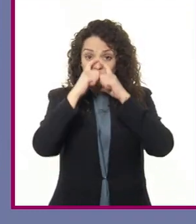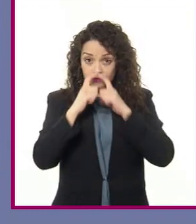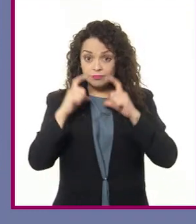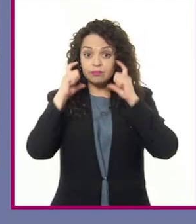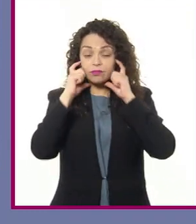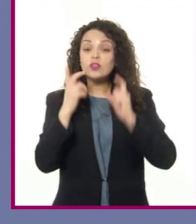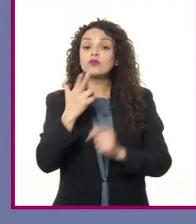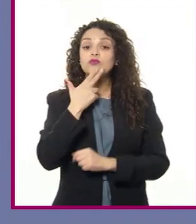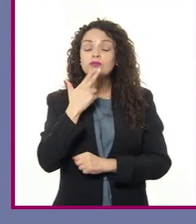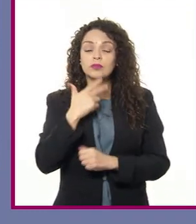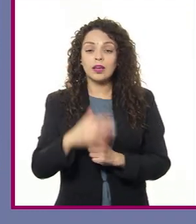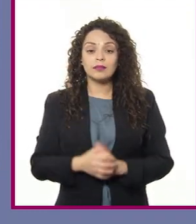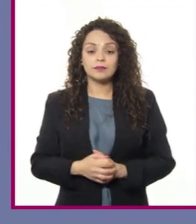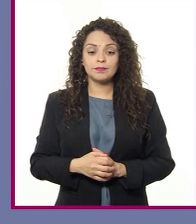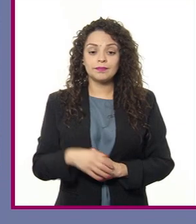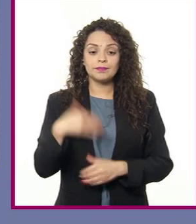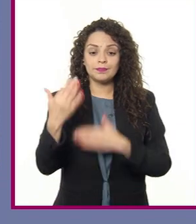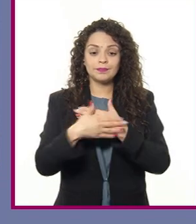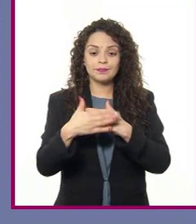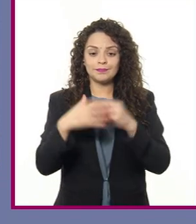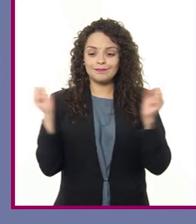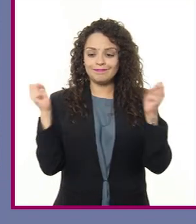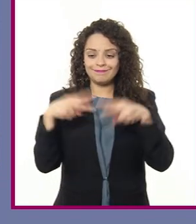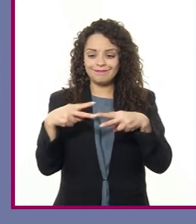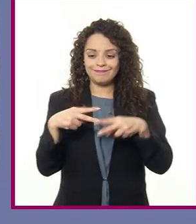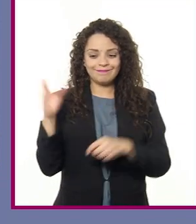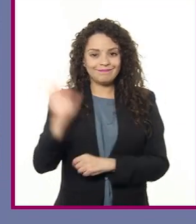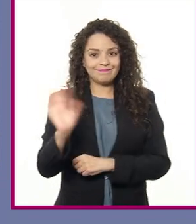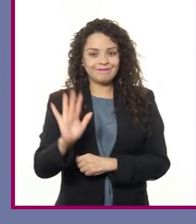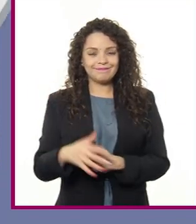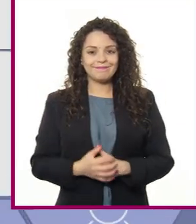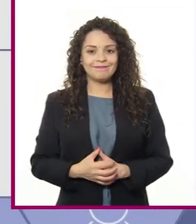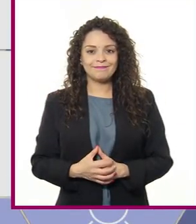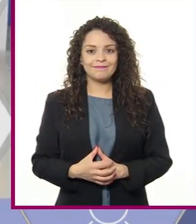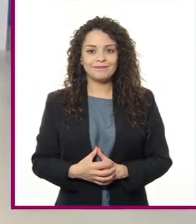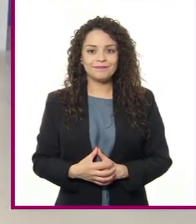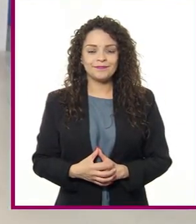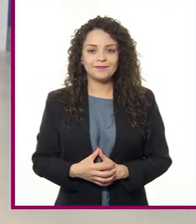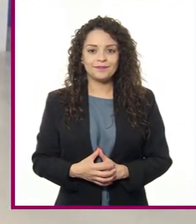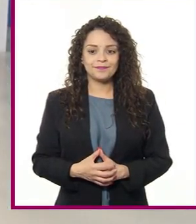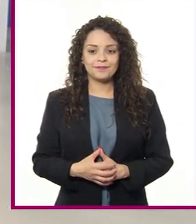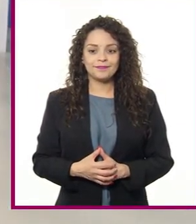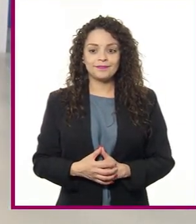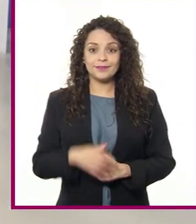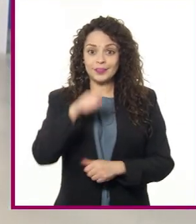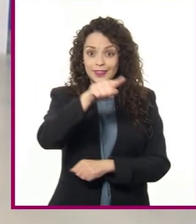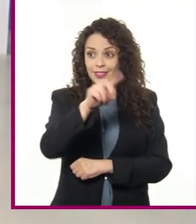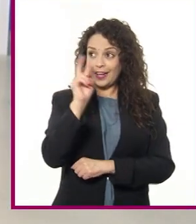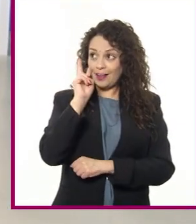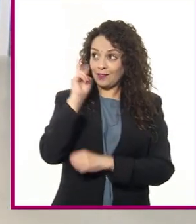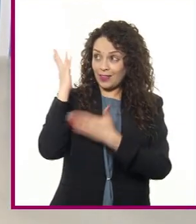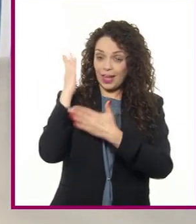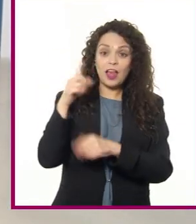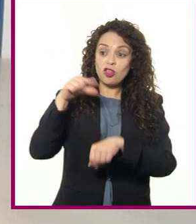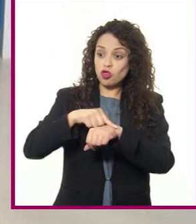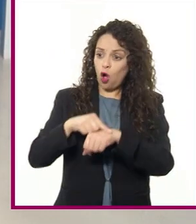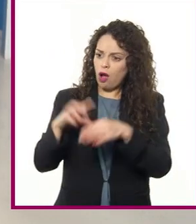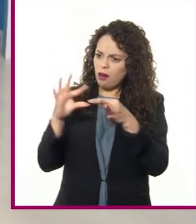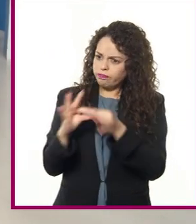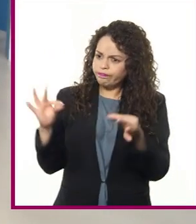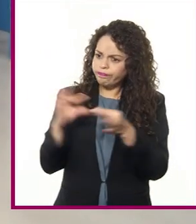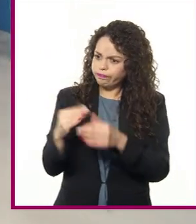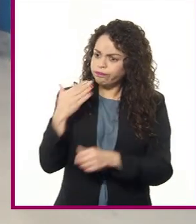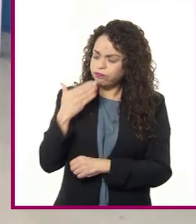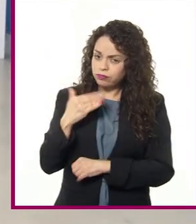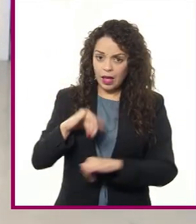y nos vemos en otra oportunidad. Hasta luego. Como bien lo explicó el doctor Álvaro, la